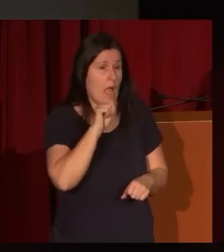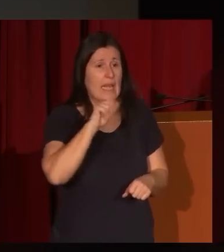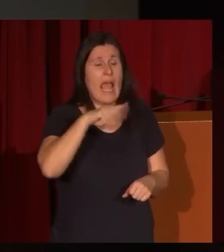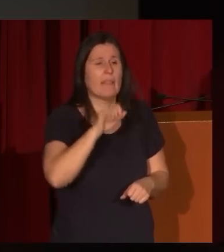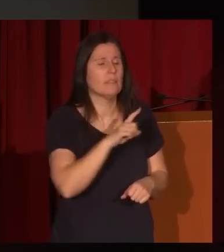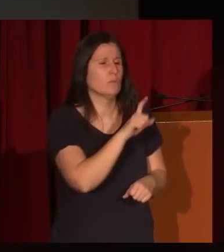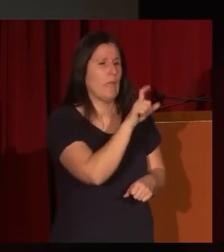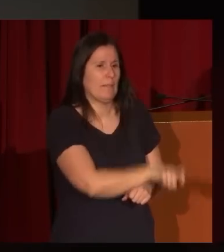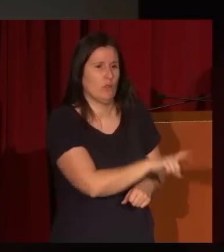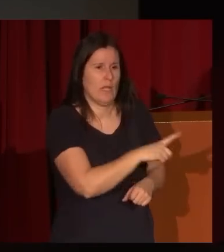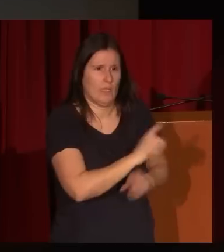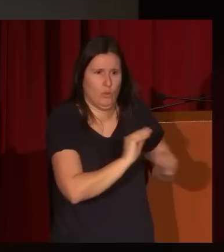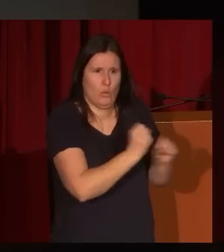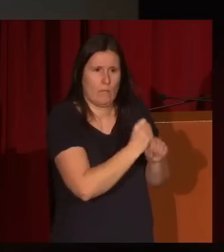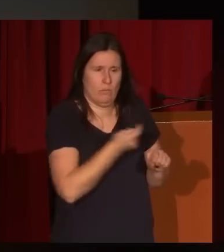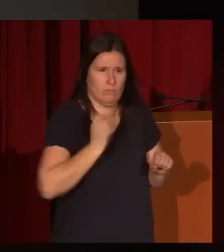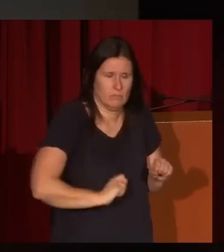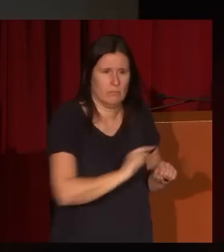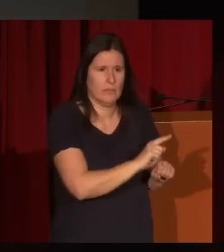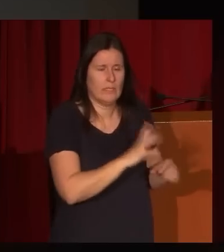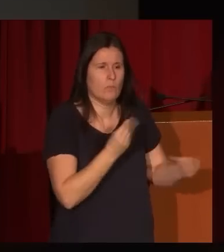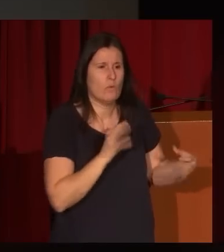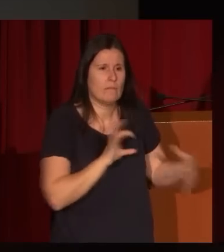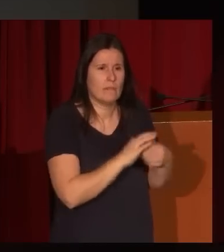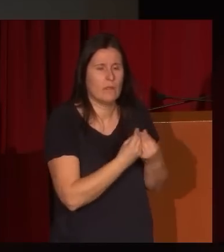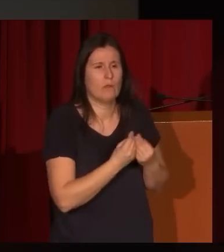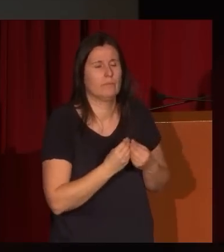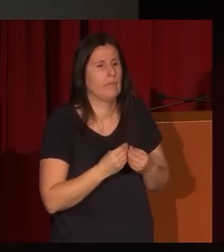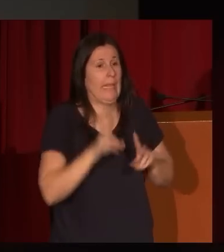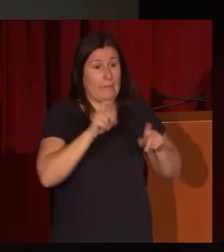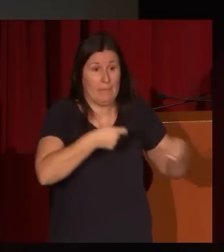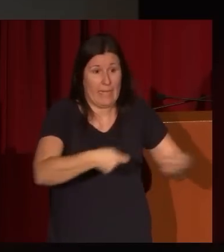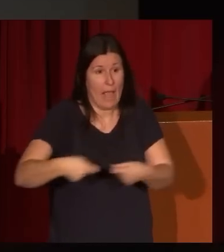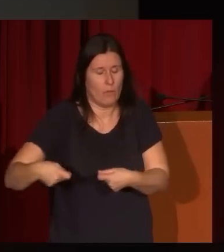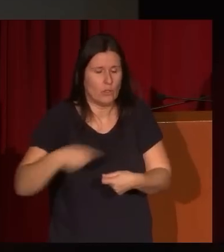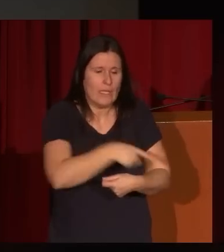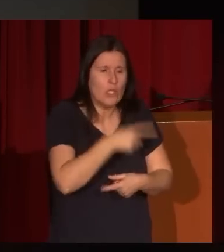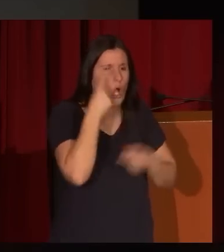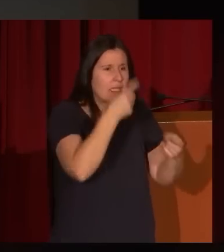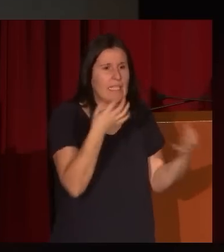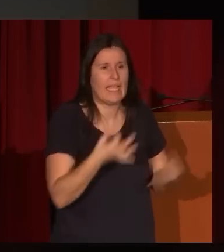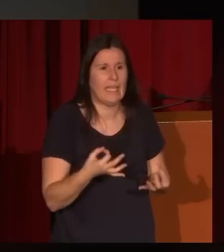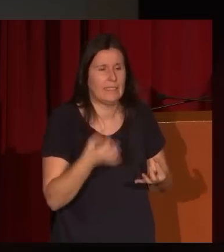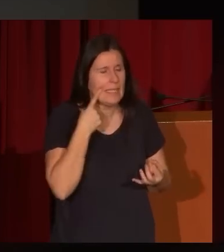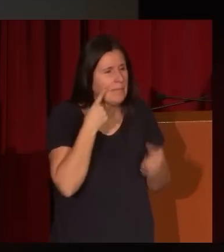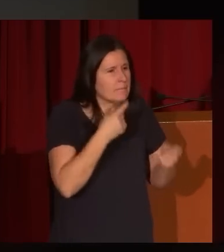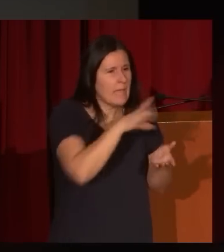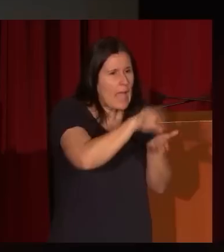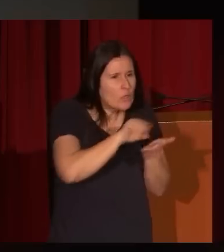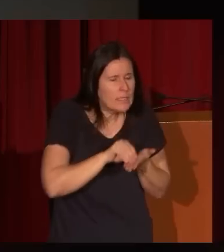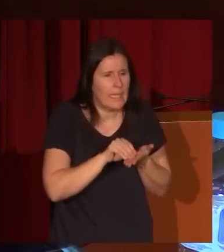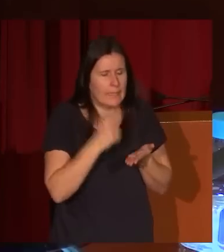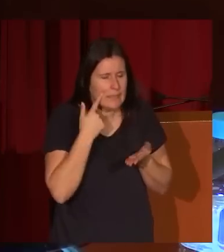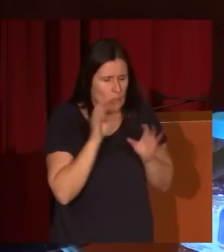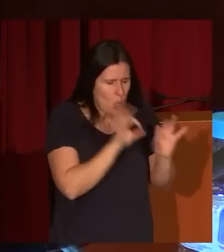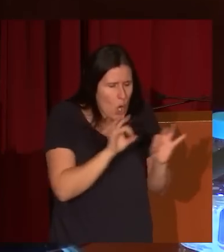su labor profesional estaba muy imbricada con el mundo del mercado, lo que intenta es aglutinar y colocar y